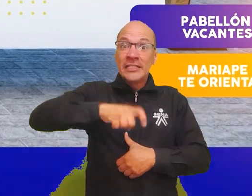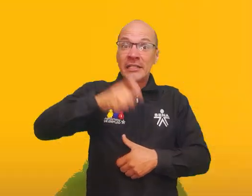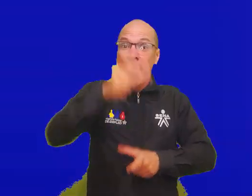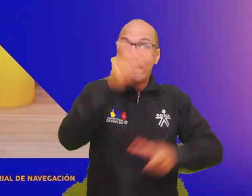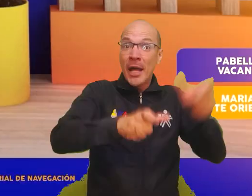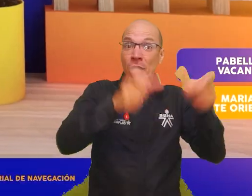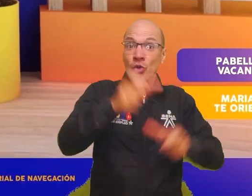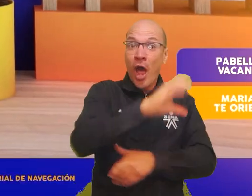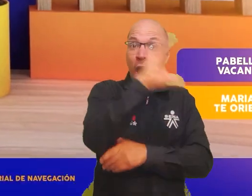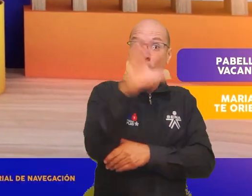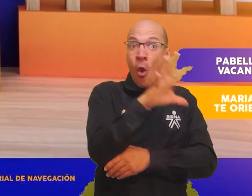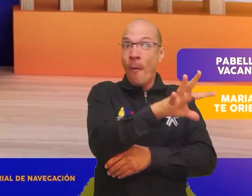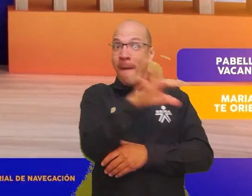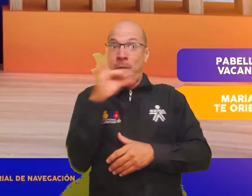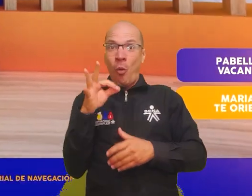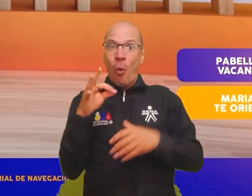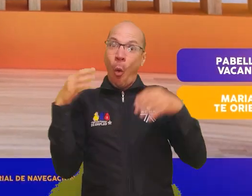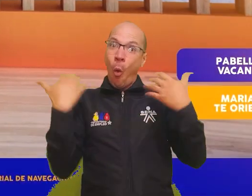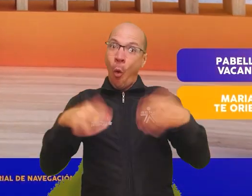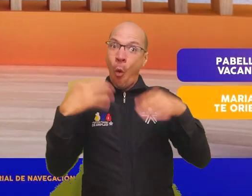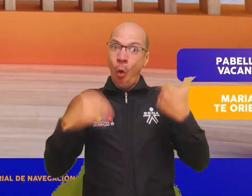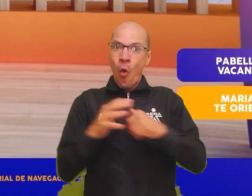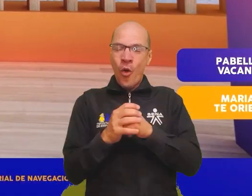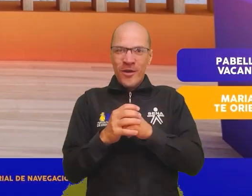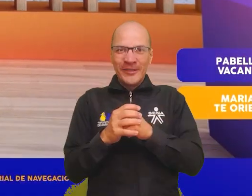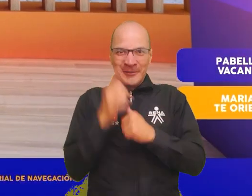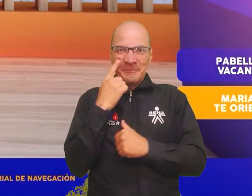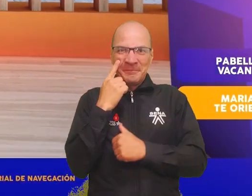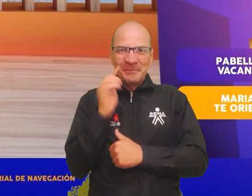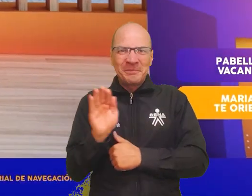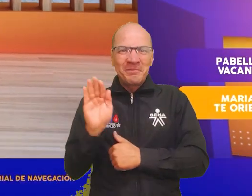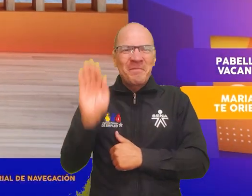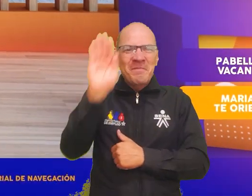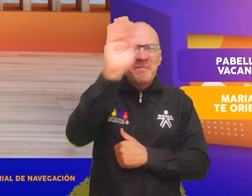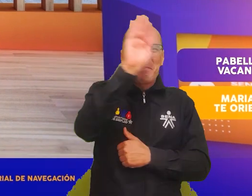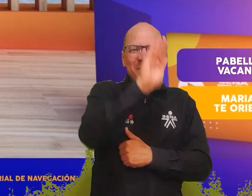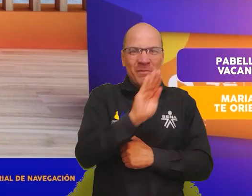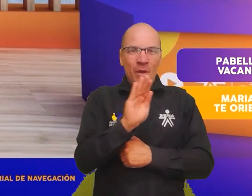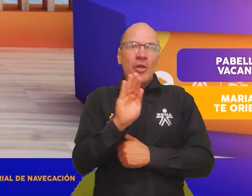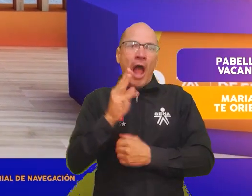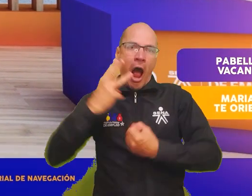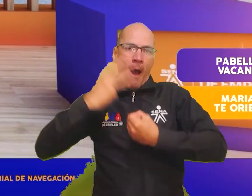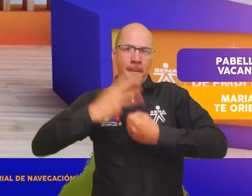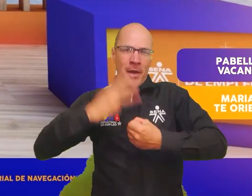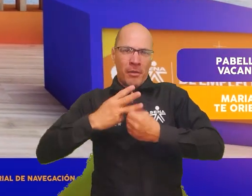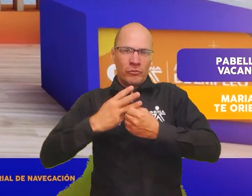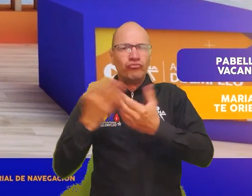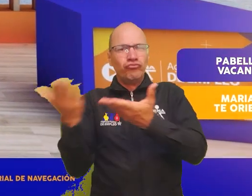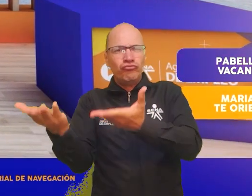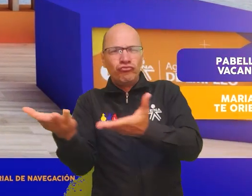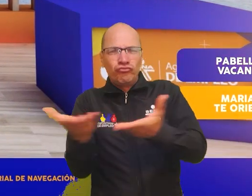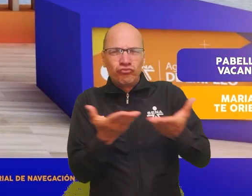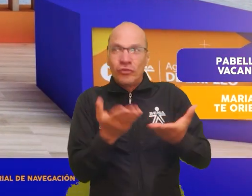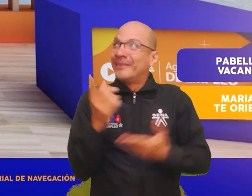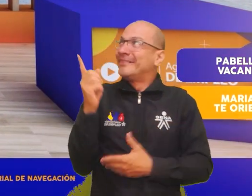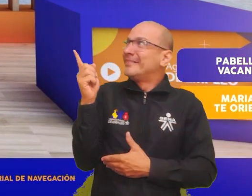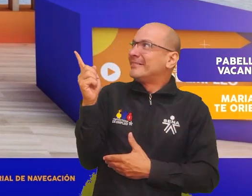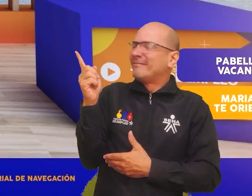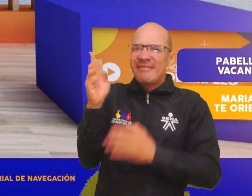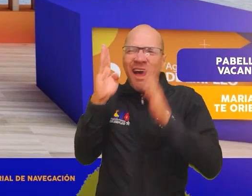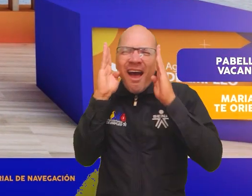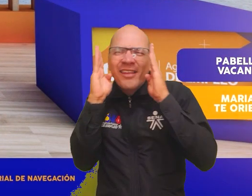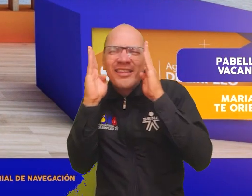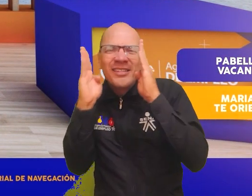colombiano. Encontrarás stands regionales de la AP Sena, con el fin de brindarte atención y para que puedas